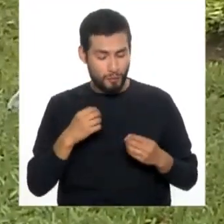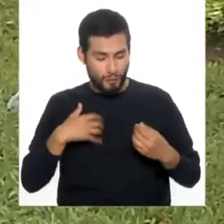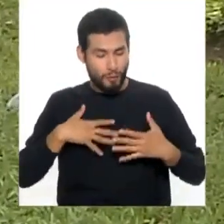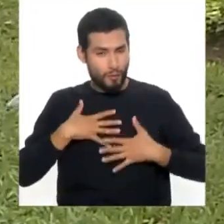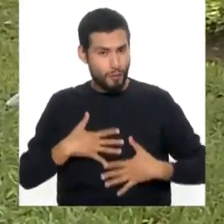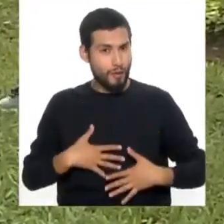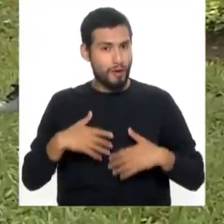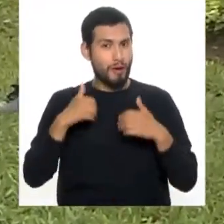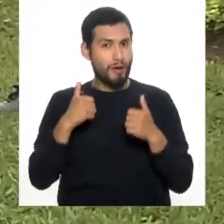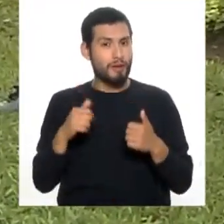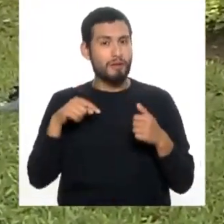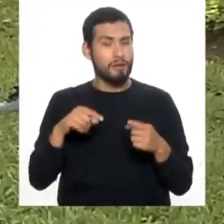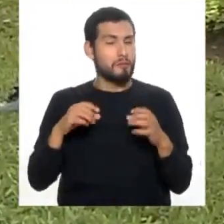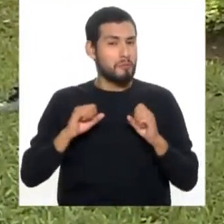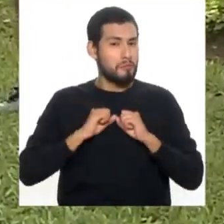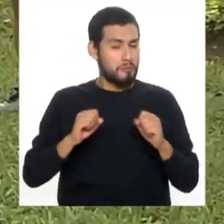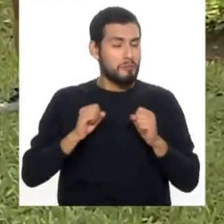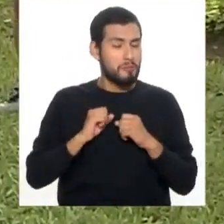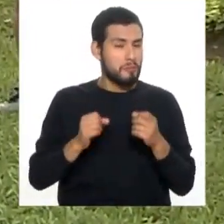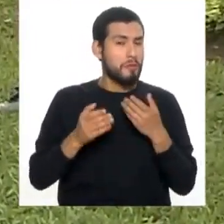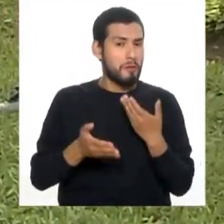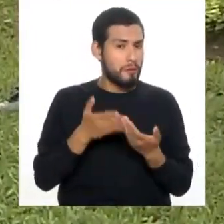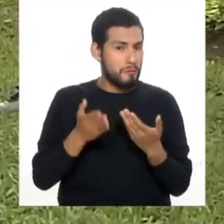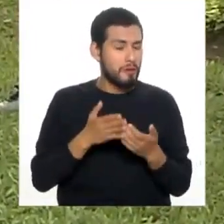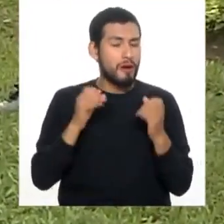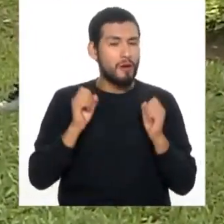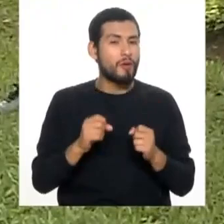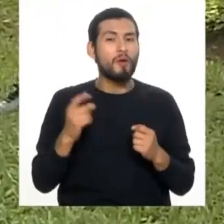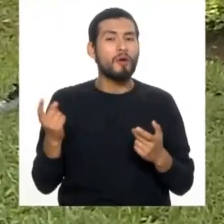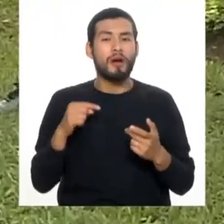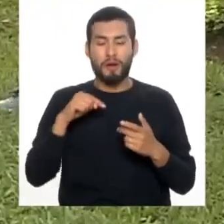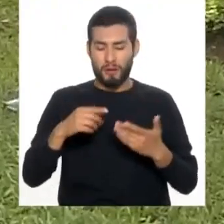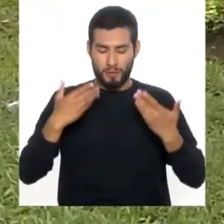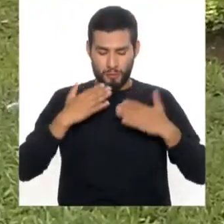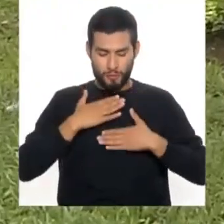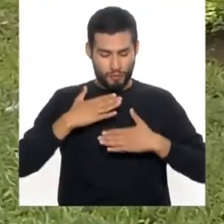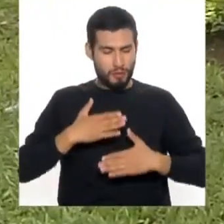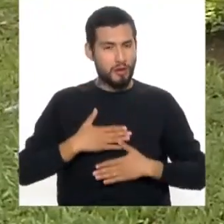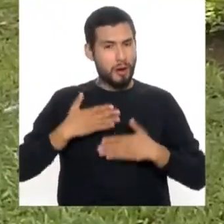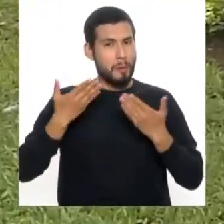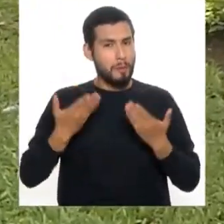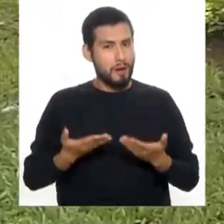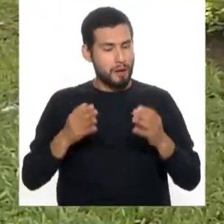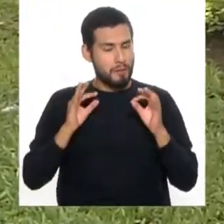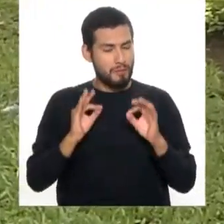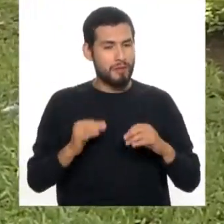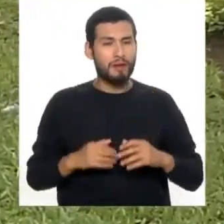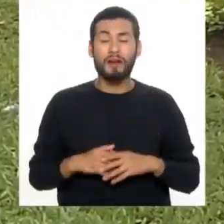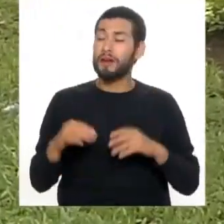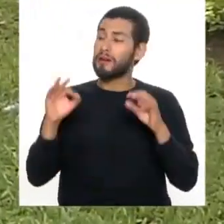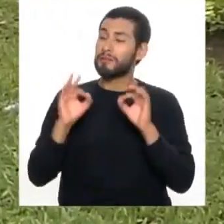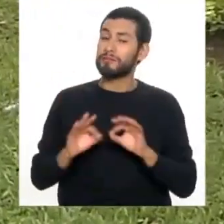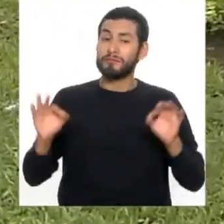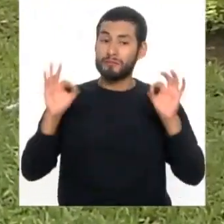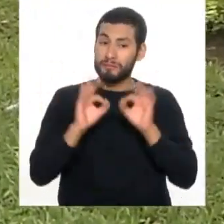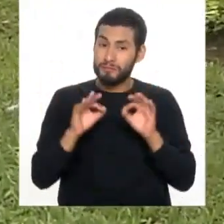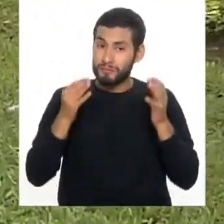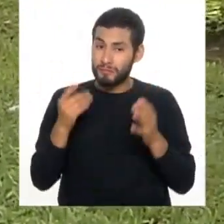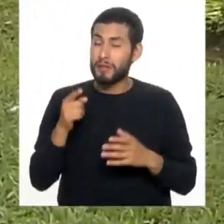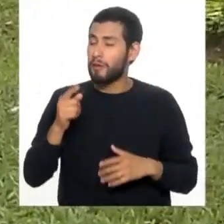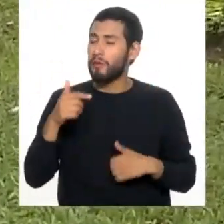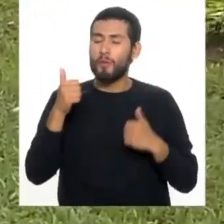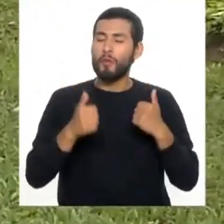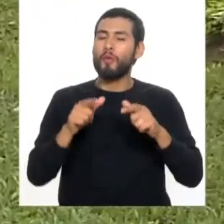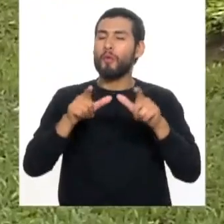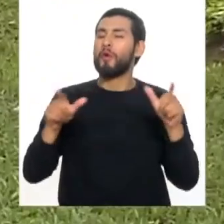ejercicios bastante simples, realmente trabajando solo con el peso de nuestro propio cuerpo. Y lo más importante es que uno lo puede hacer donde más